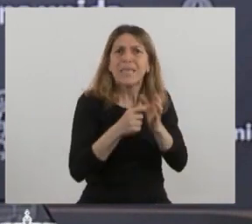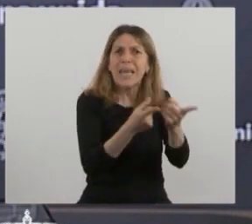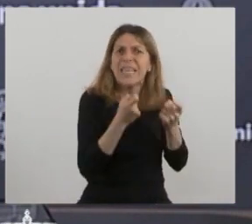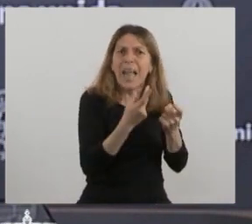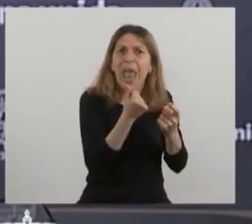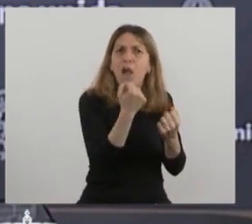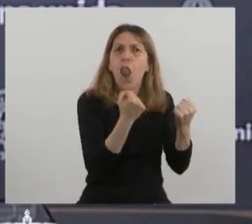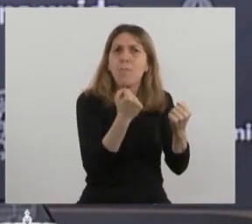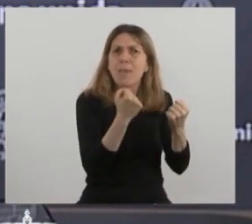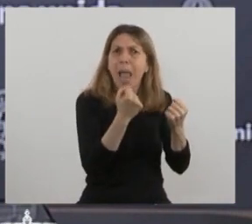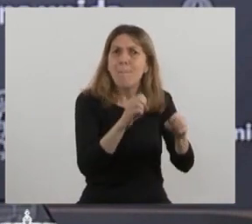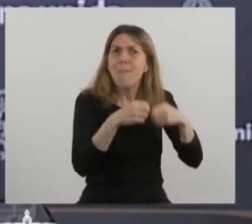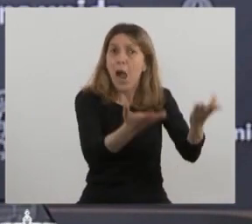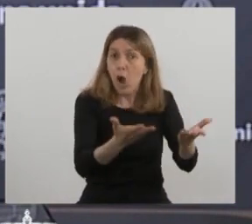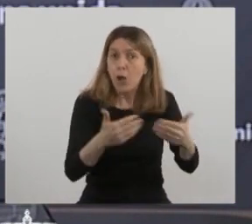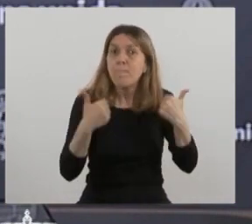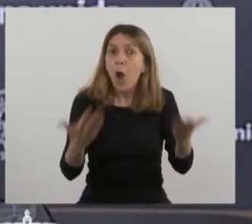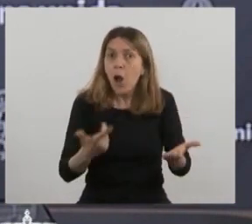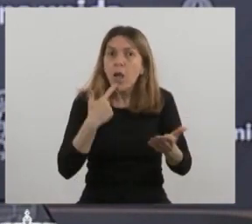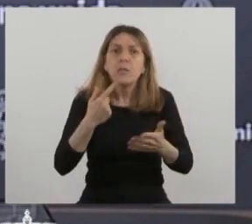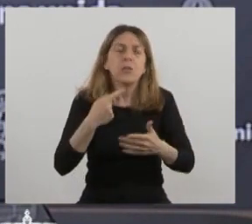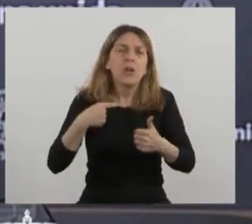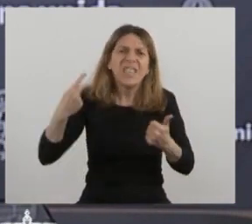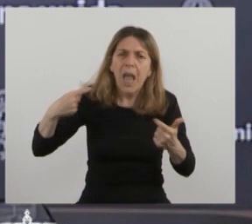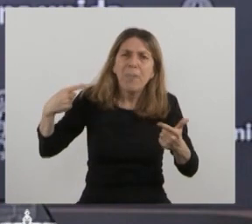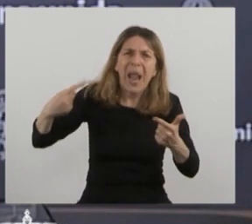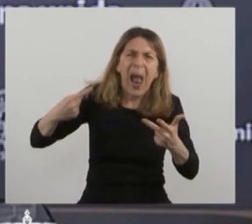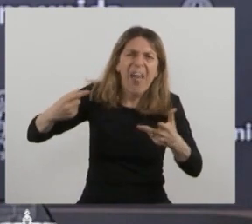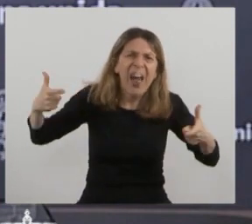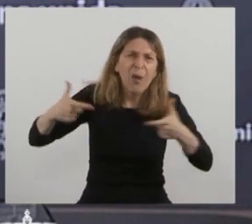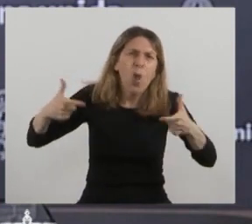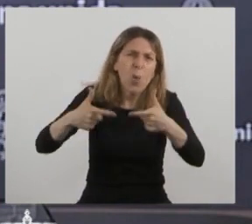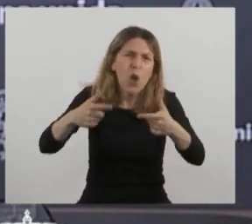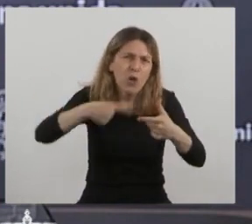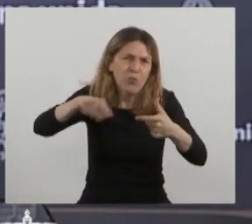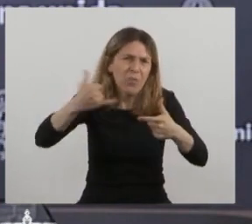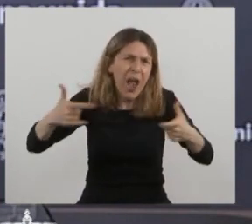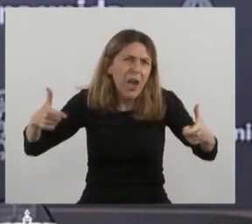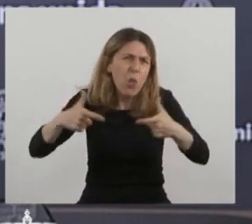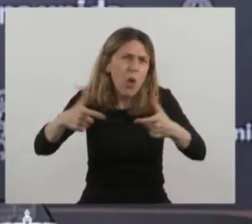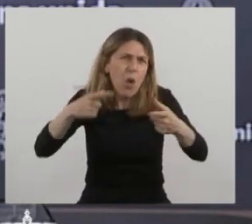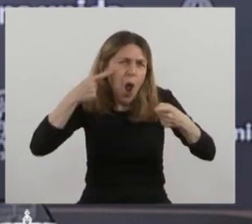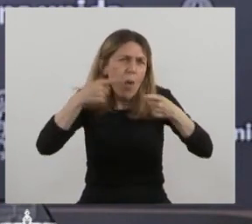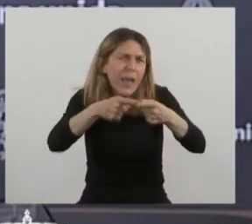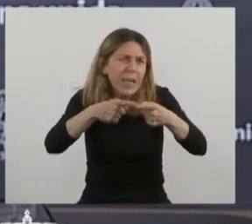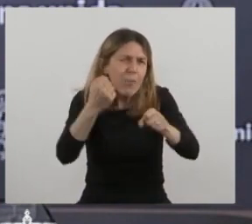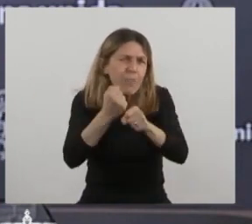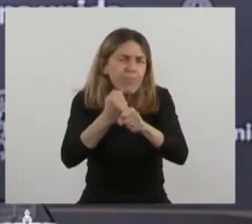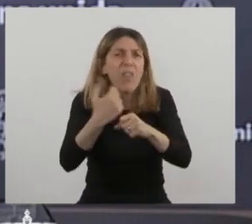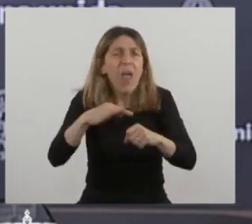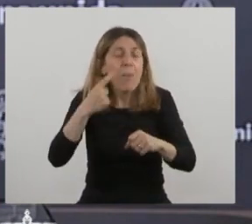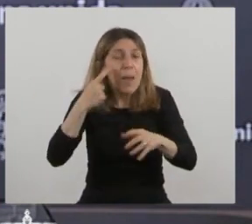Lo venimos planteando en cada encuentro multilateral que tenemos. Debemos impulsar un